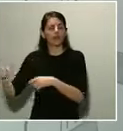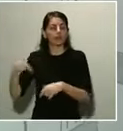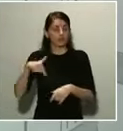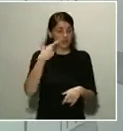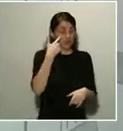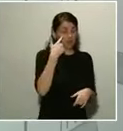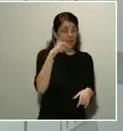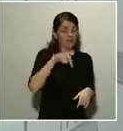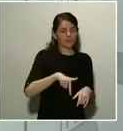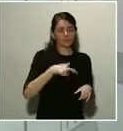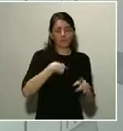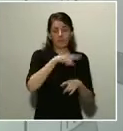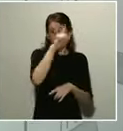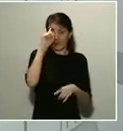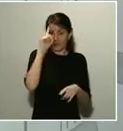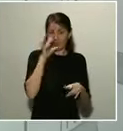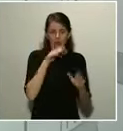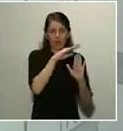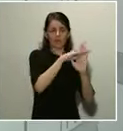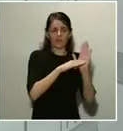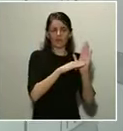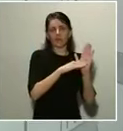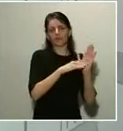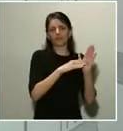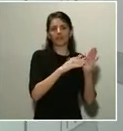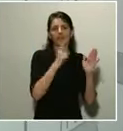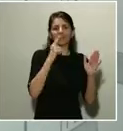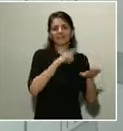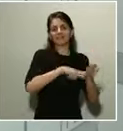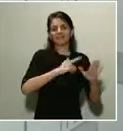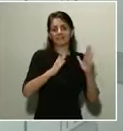concentrar la T2, T3 en la T1